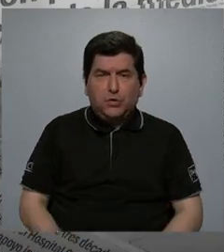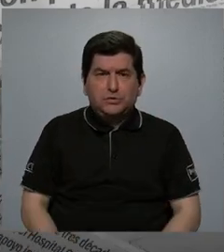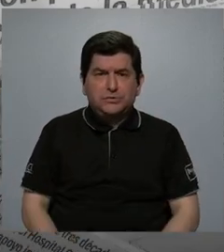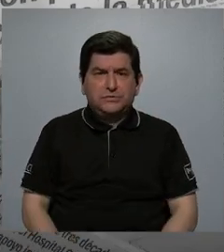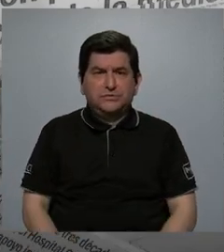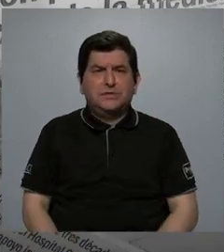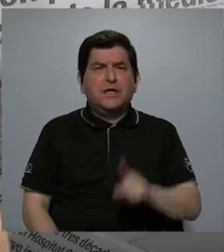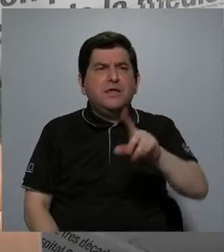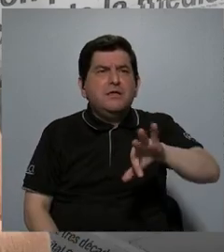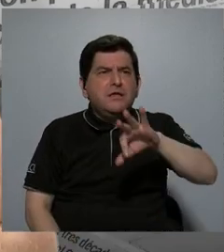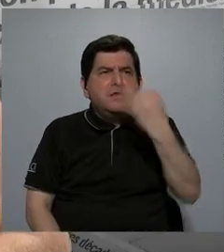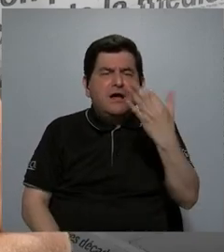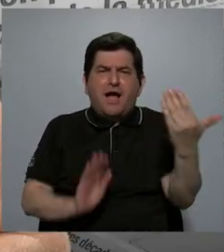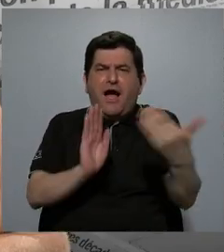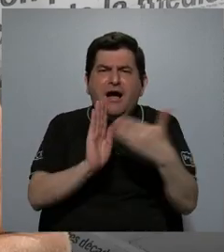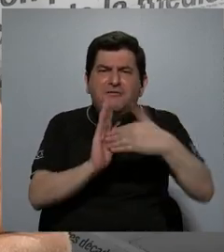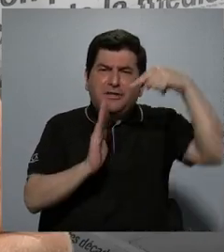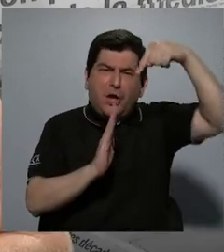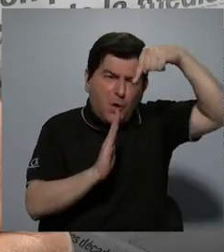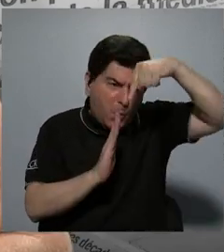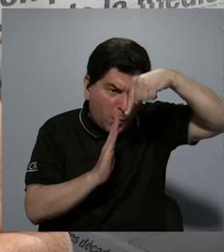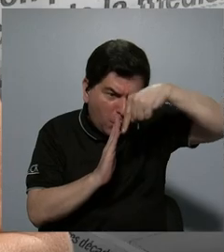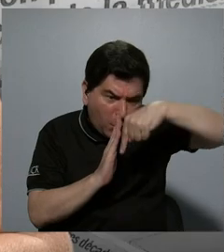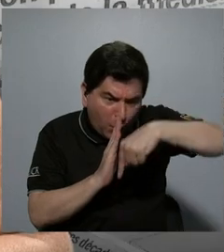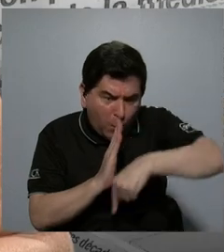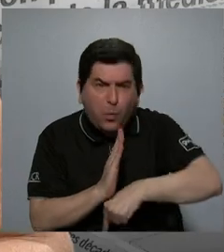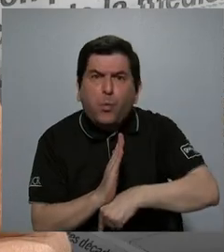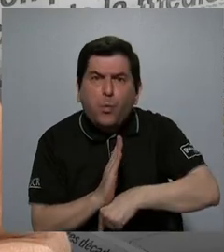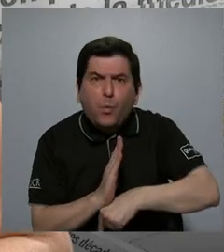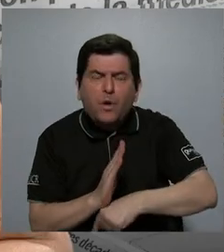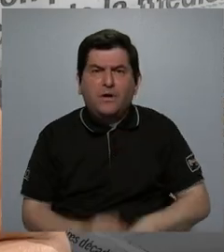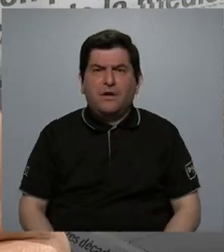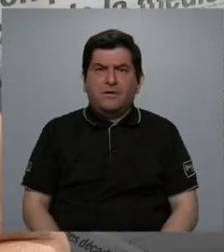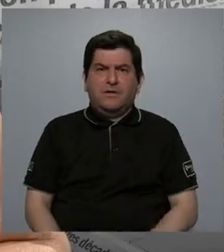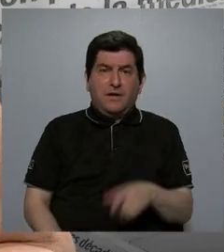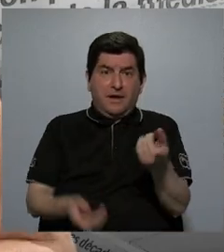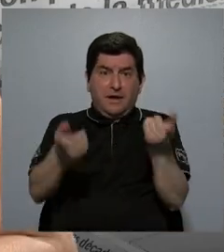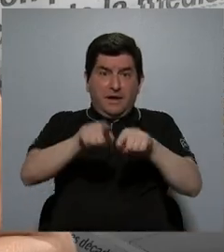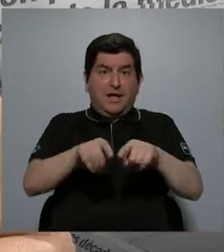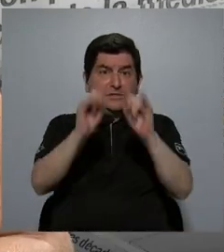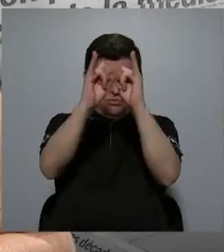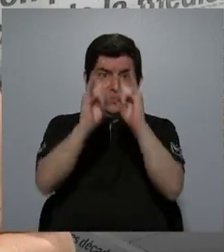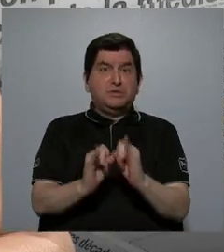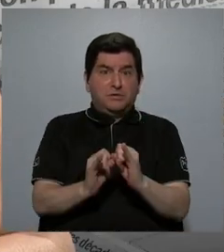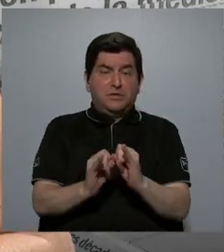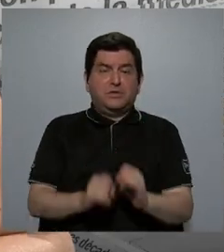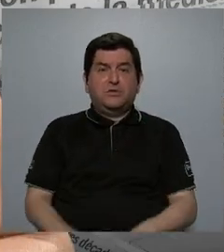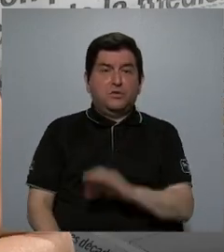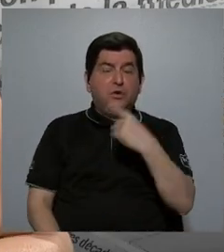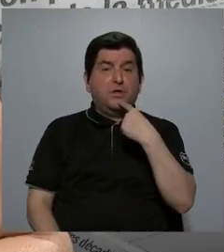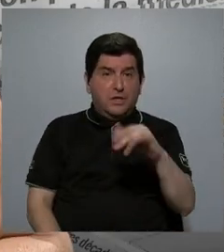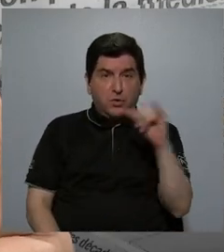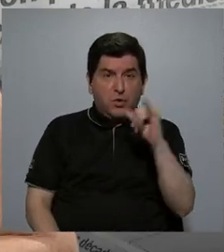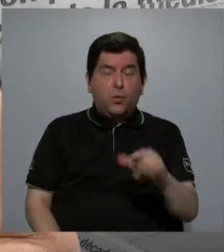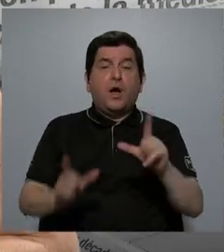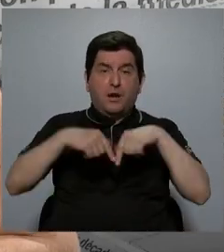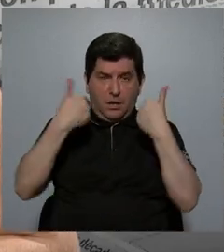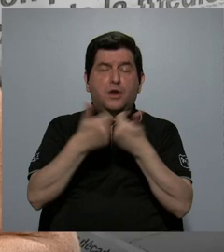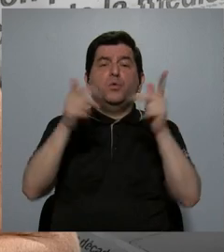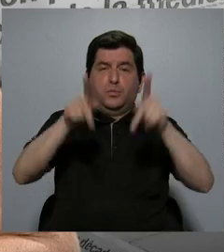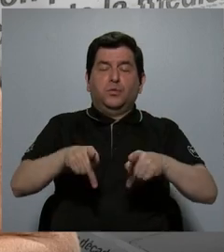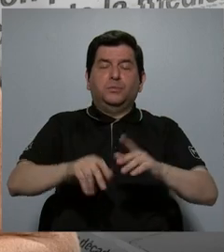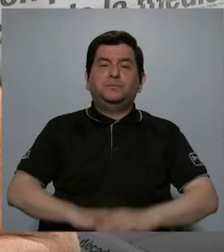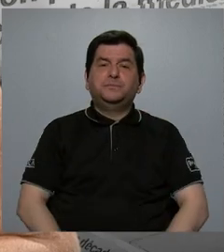de alguna manera afecta tan profundamente al individuo y, como digo, a las colectividades.